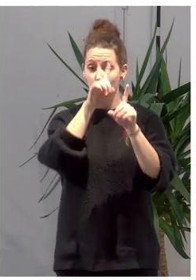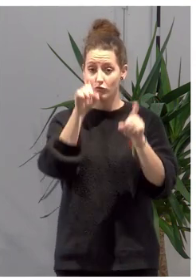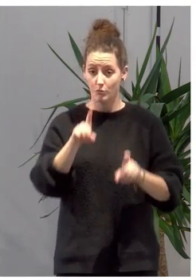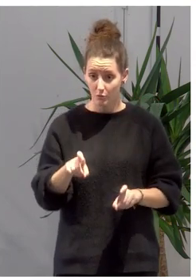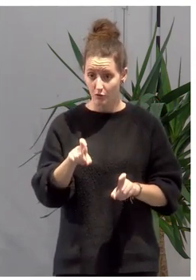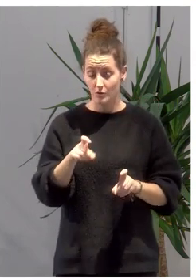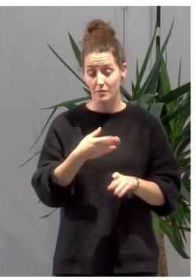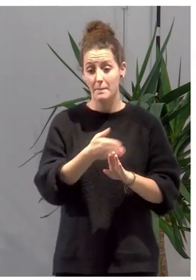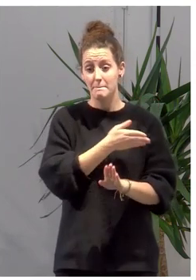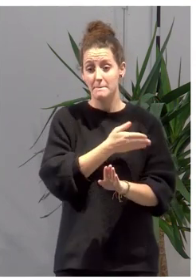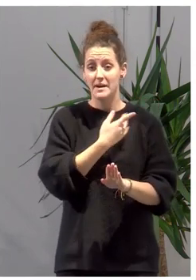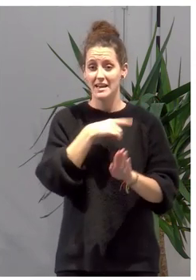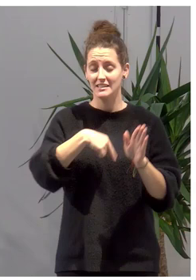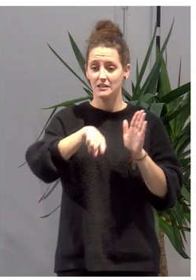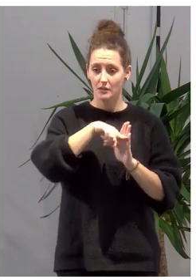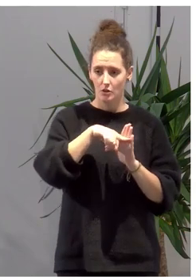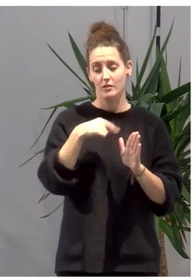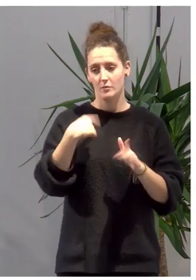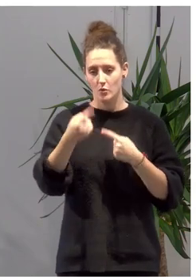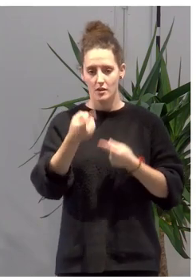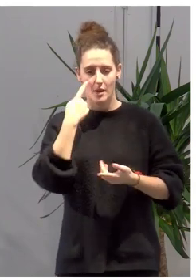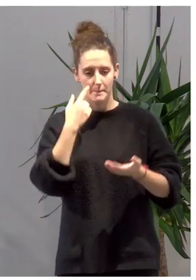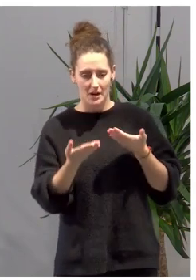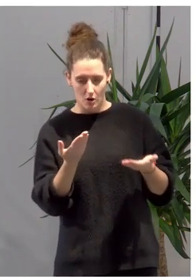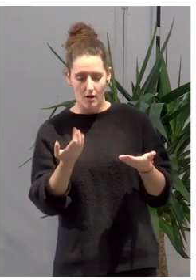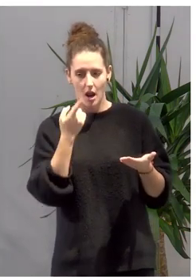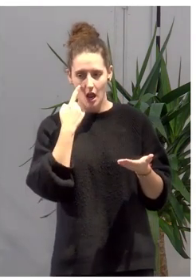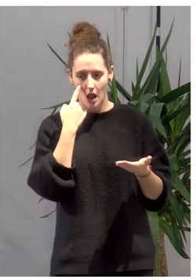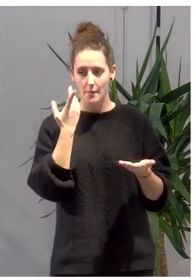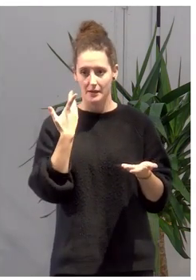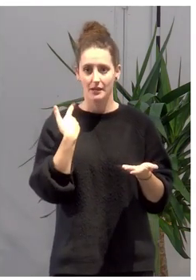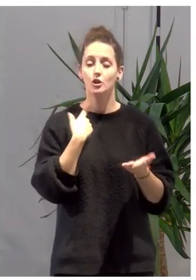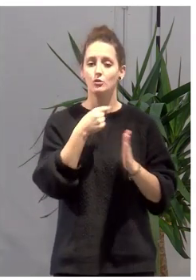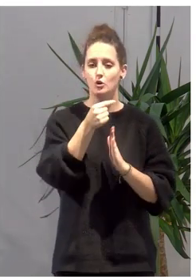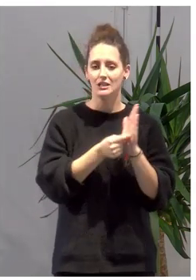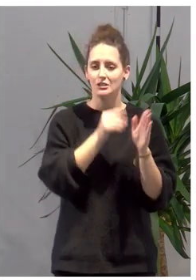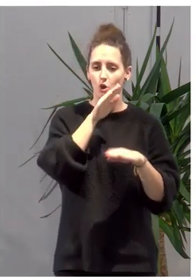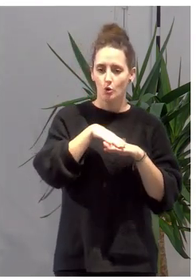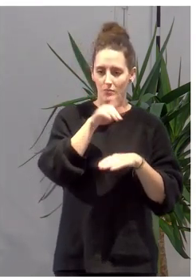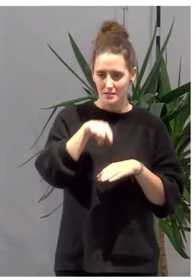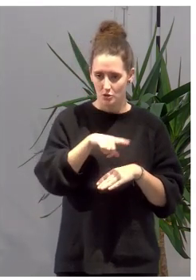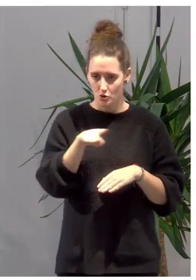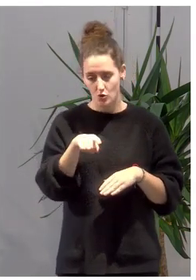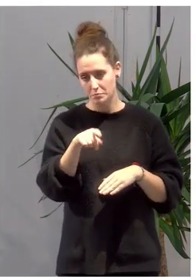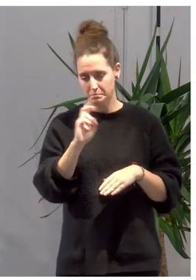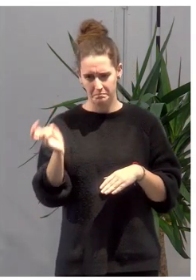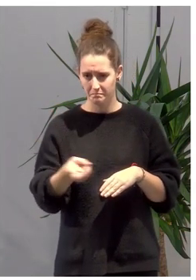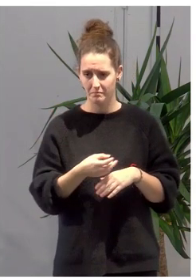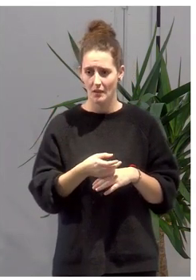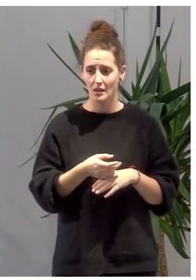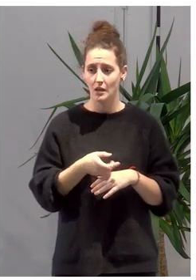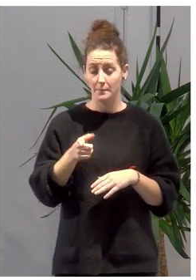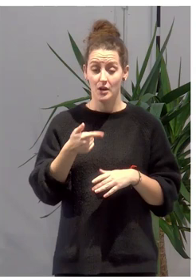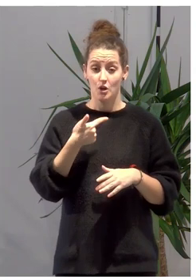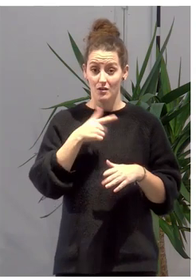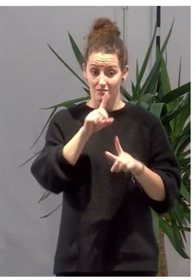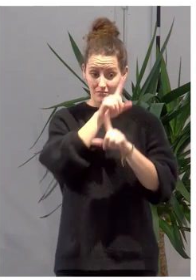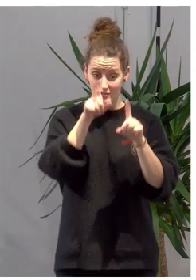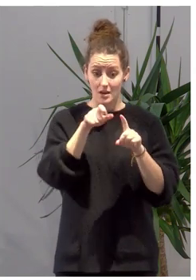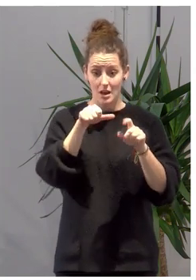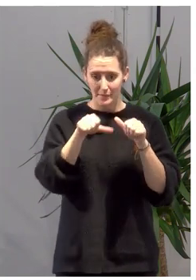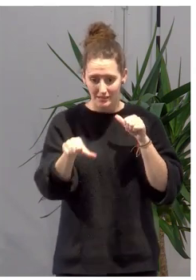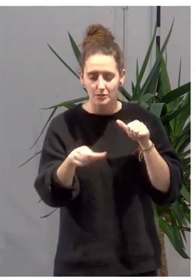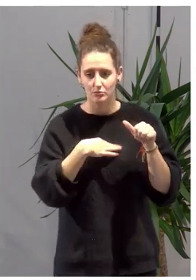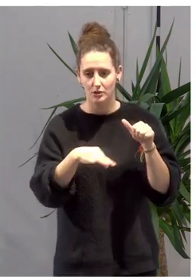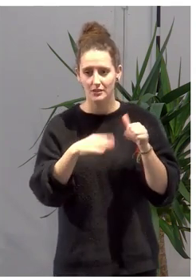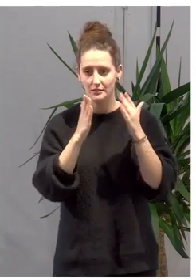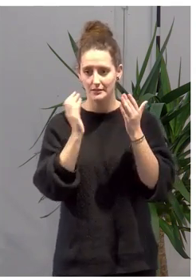preinscripción que luego tendremos que valorar, efectivamente, que se cumplen con los requisitos, etc. Pero a partir del cual podremos empezar a trabajar